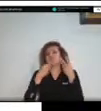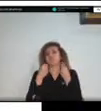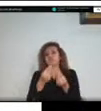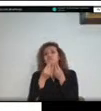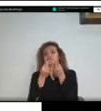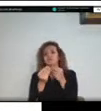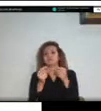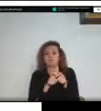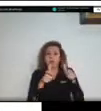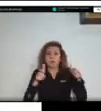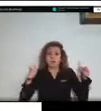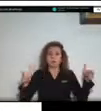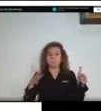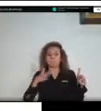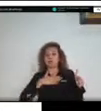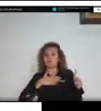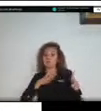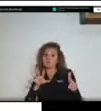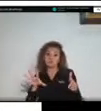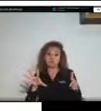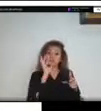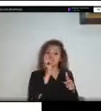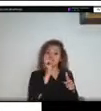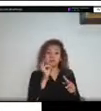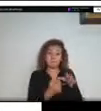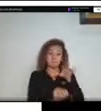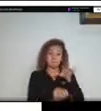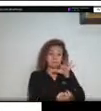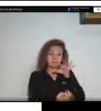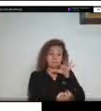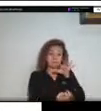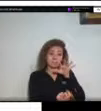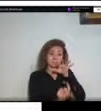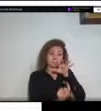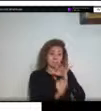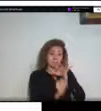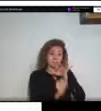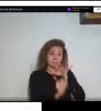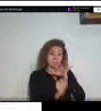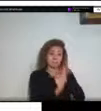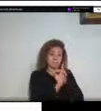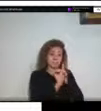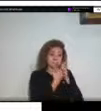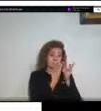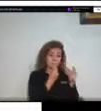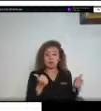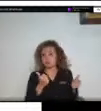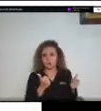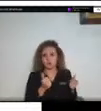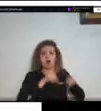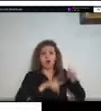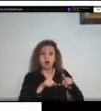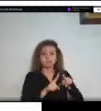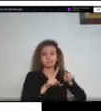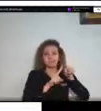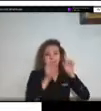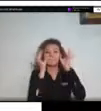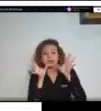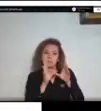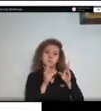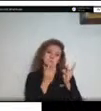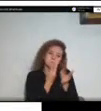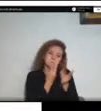mayor solo que no todos los casos generan pérdidas de contención entonces en el 2015 estamos hablando de 134 eventos en el